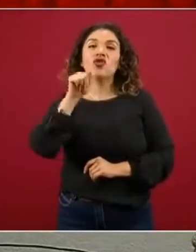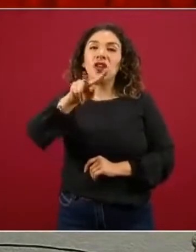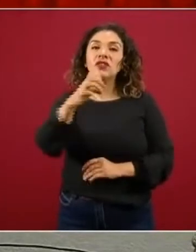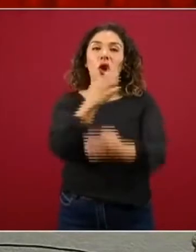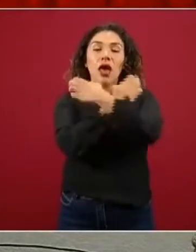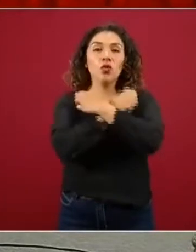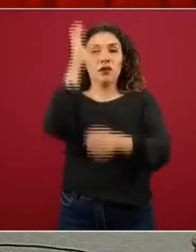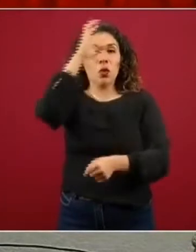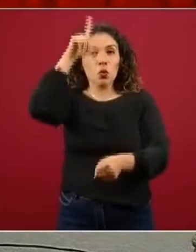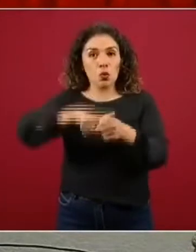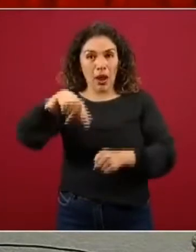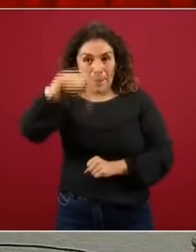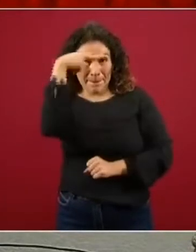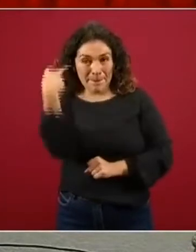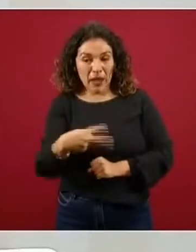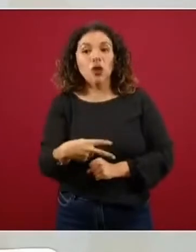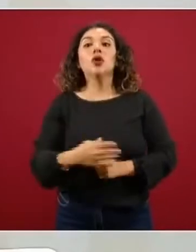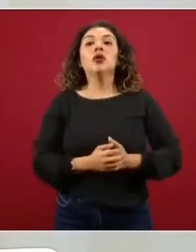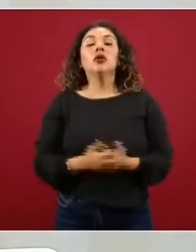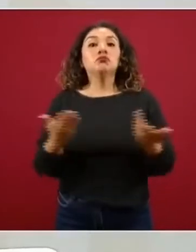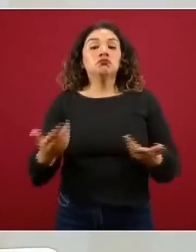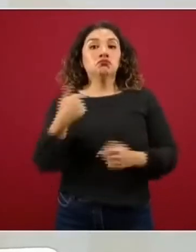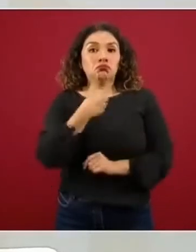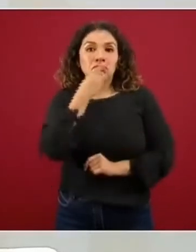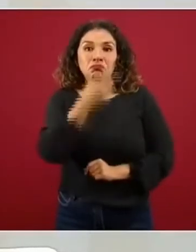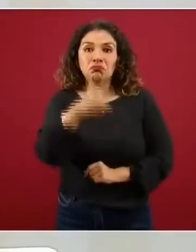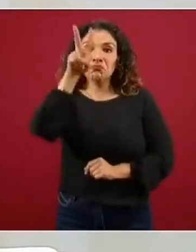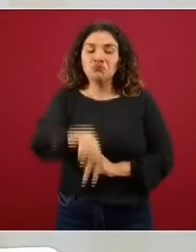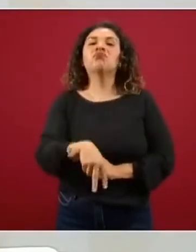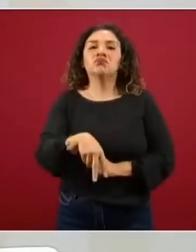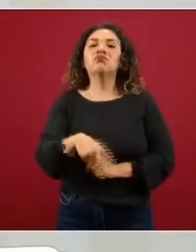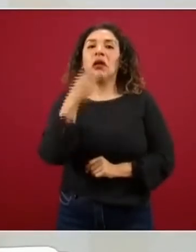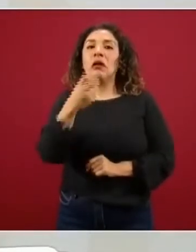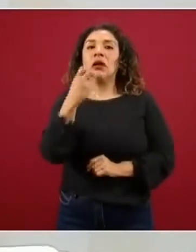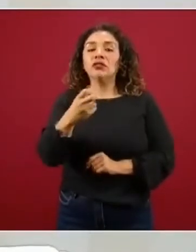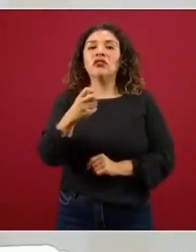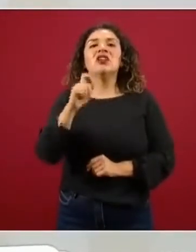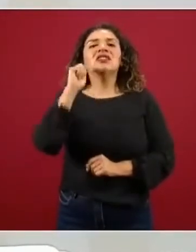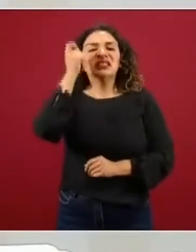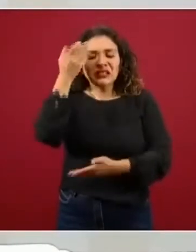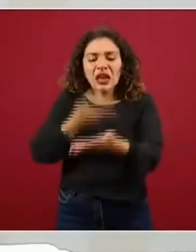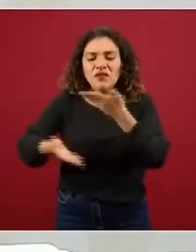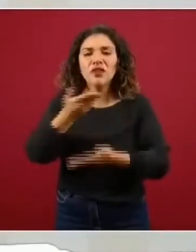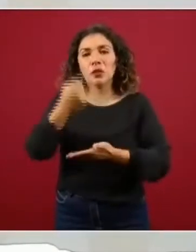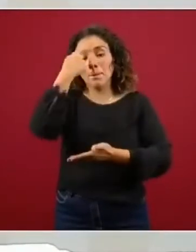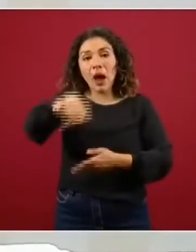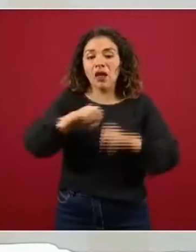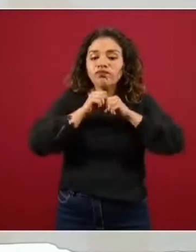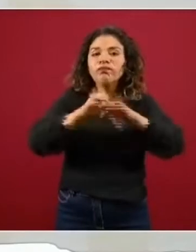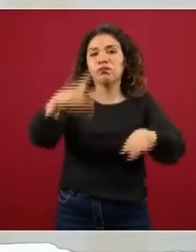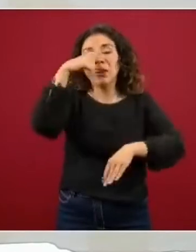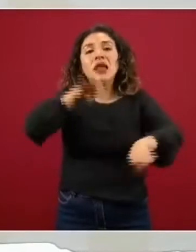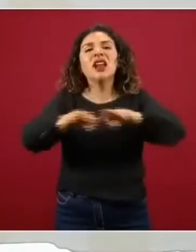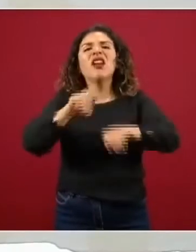educativas y culturales de México, vengo a referendar la razón de ser de los medios de servicio público, trabajar por el